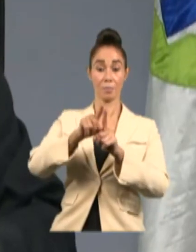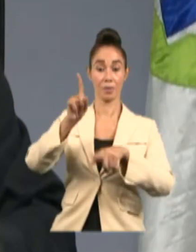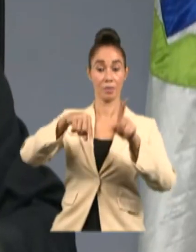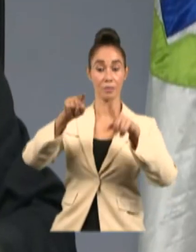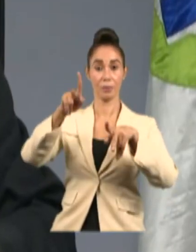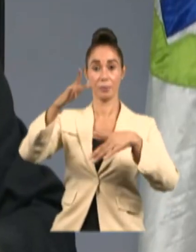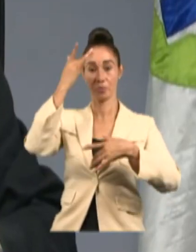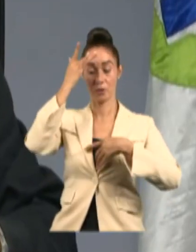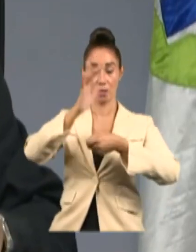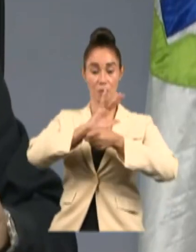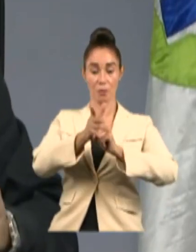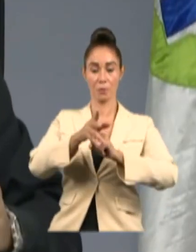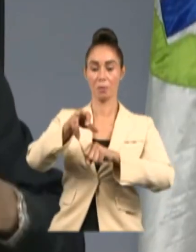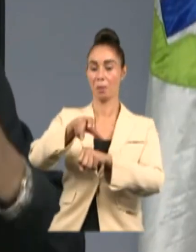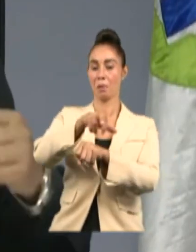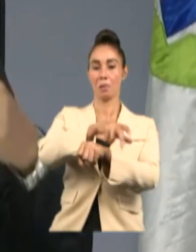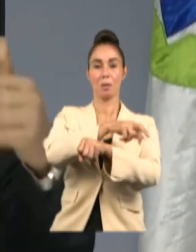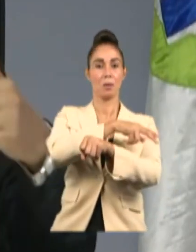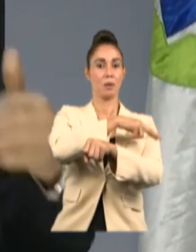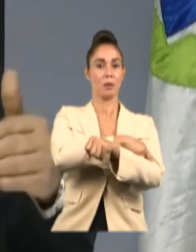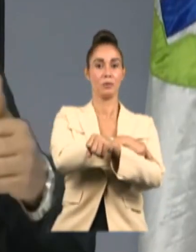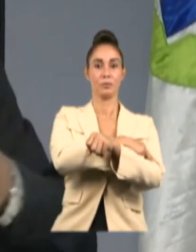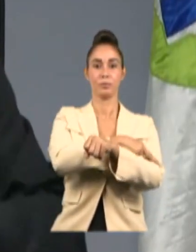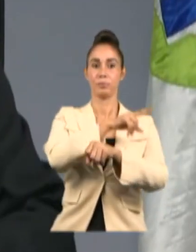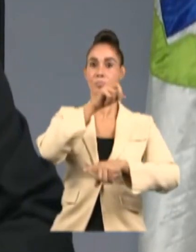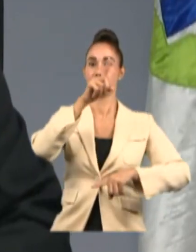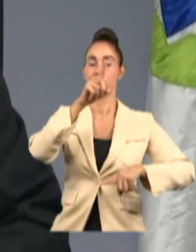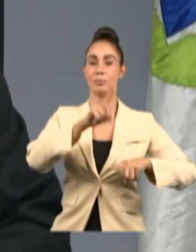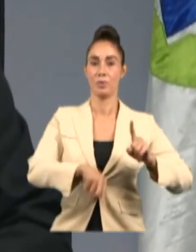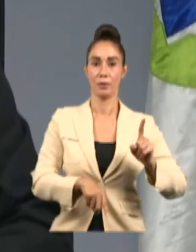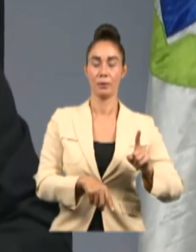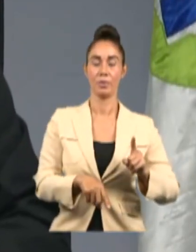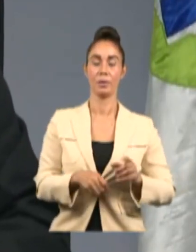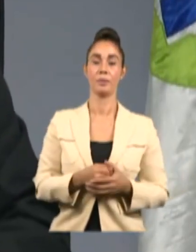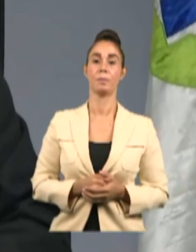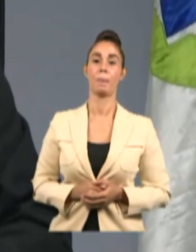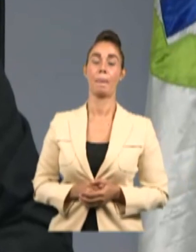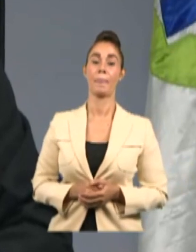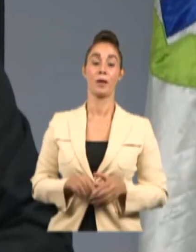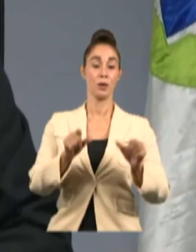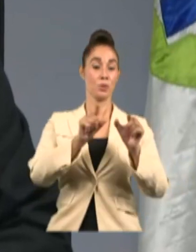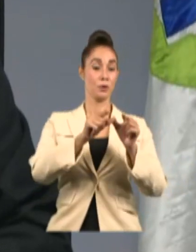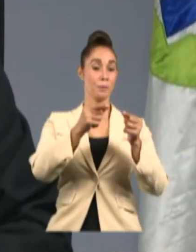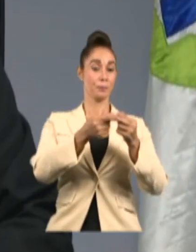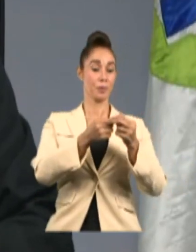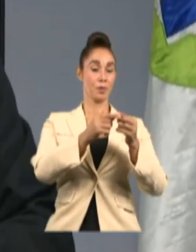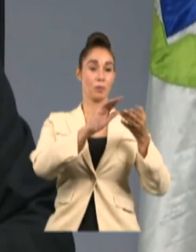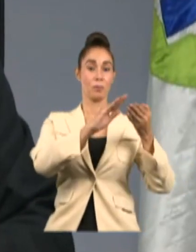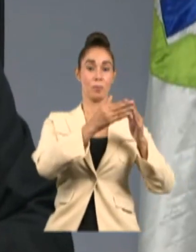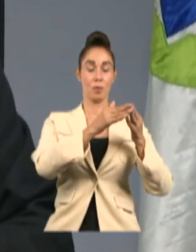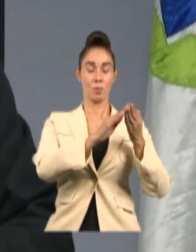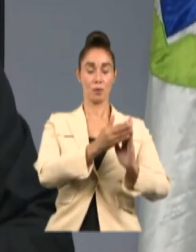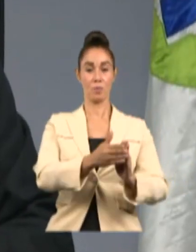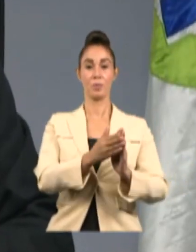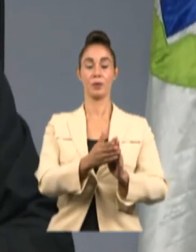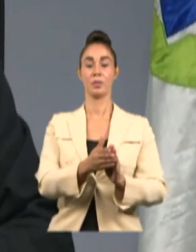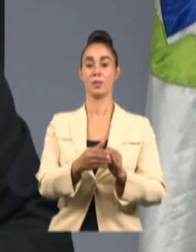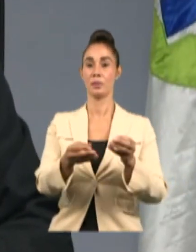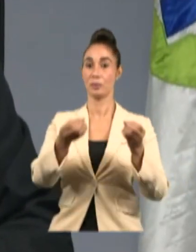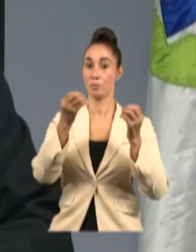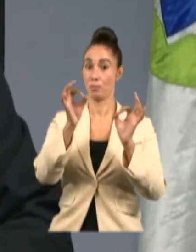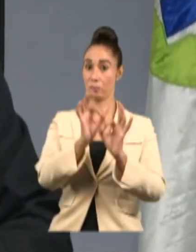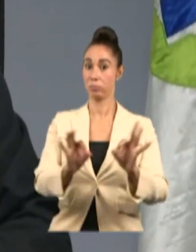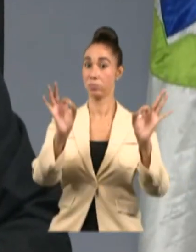comunidades. La participación y organización comunitaria se va a convertir en un valladar